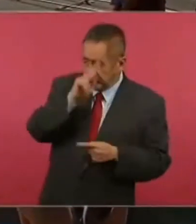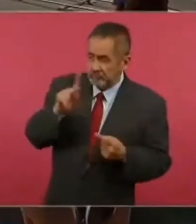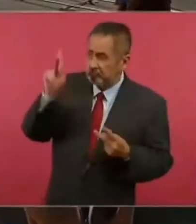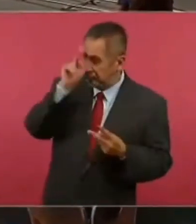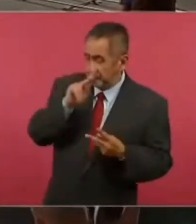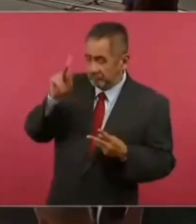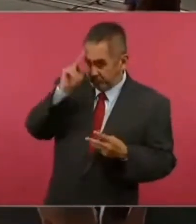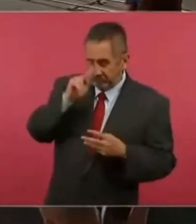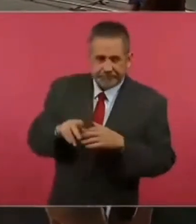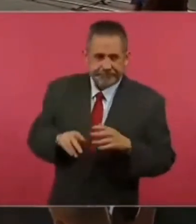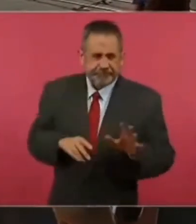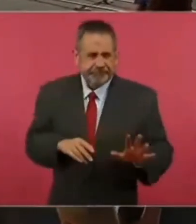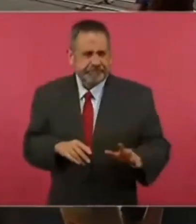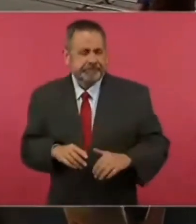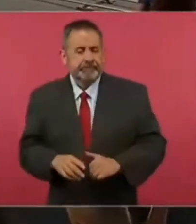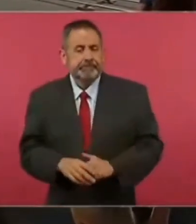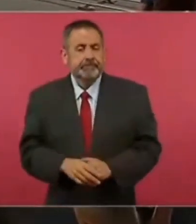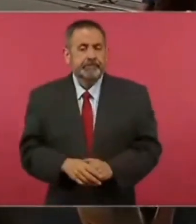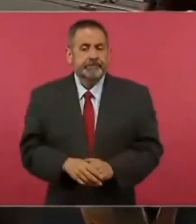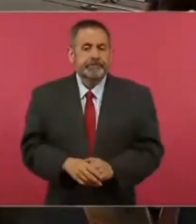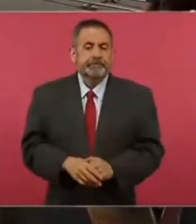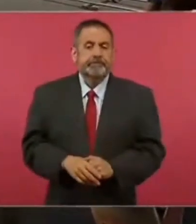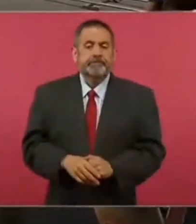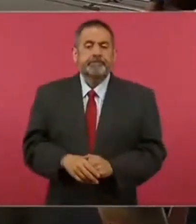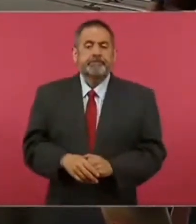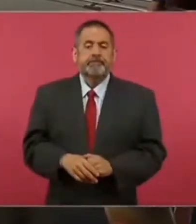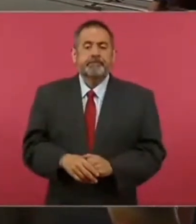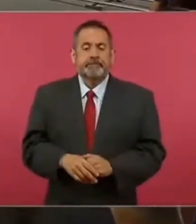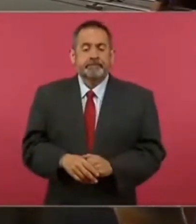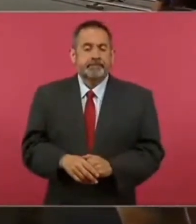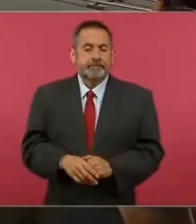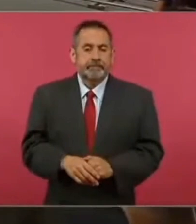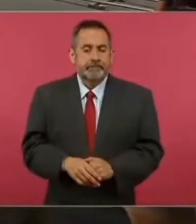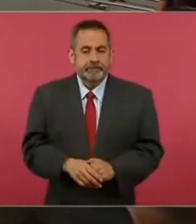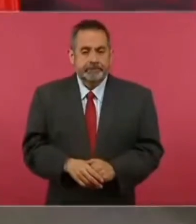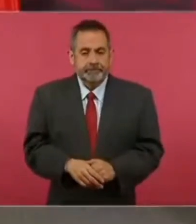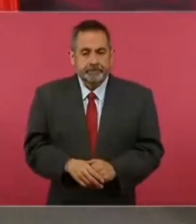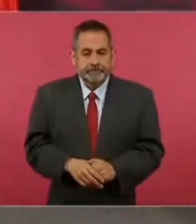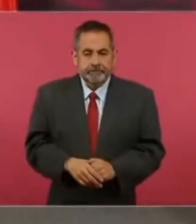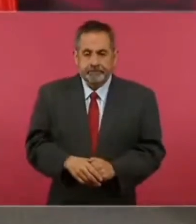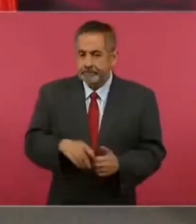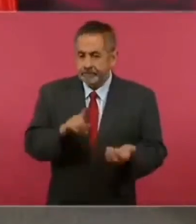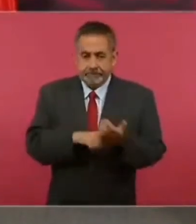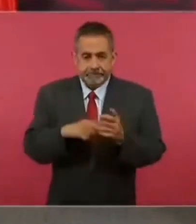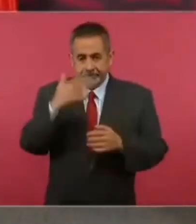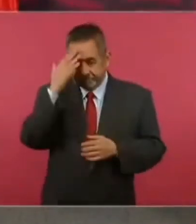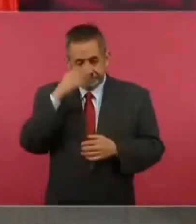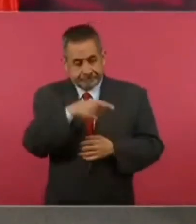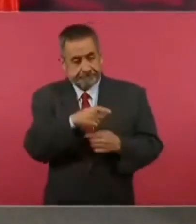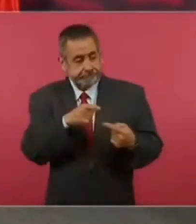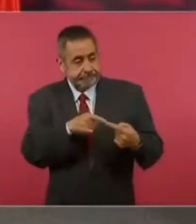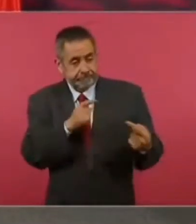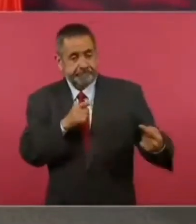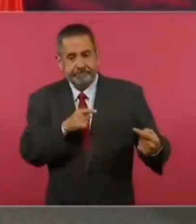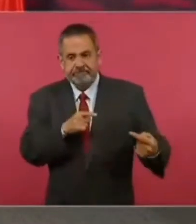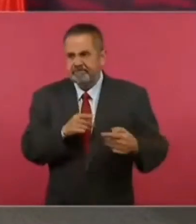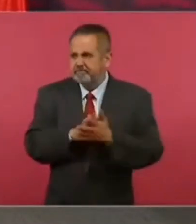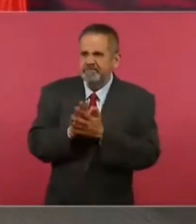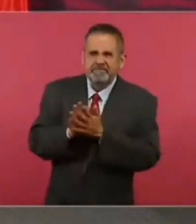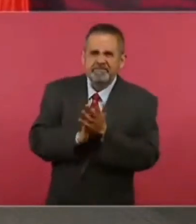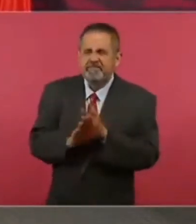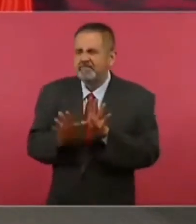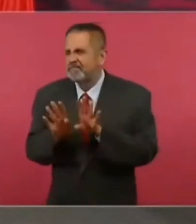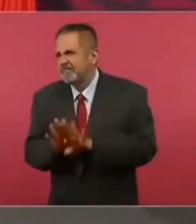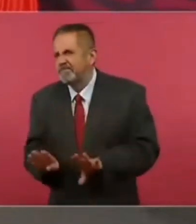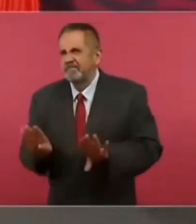Pues ya ven que esos están al acecho